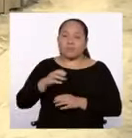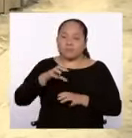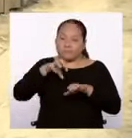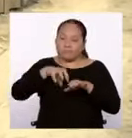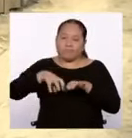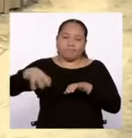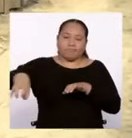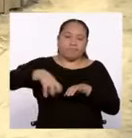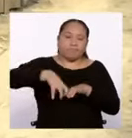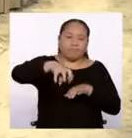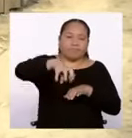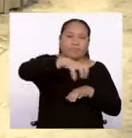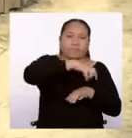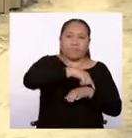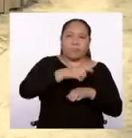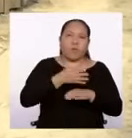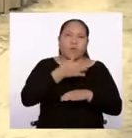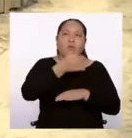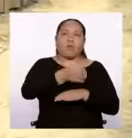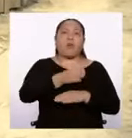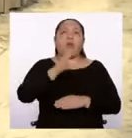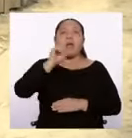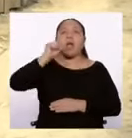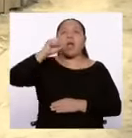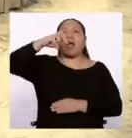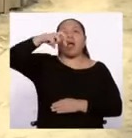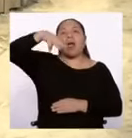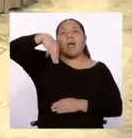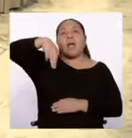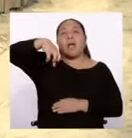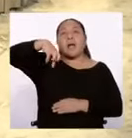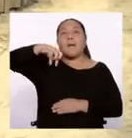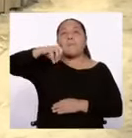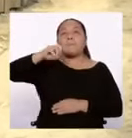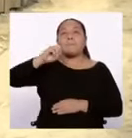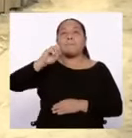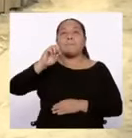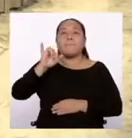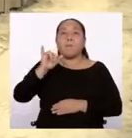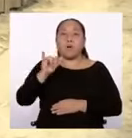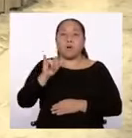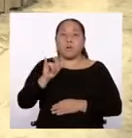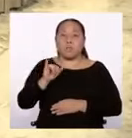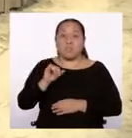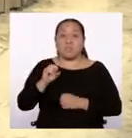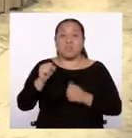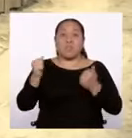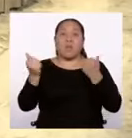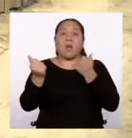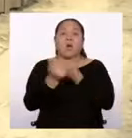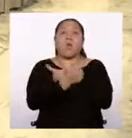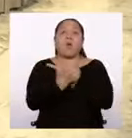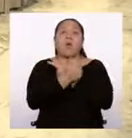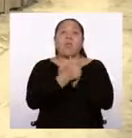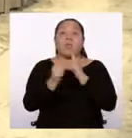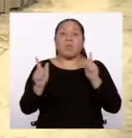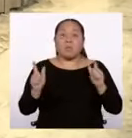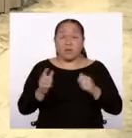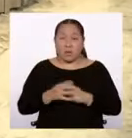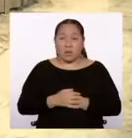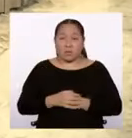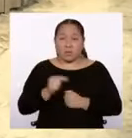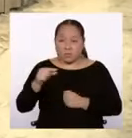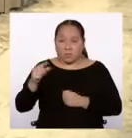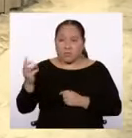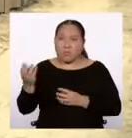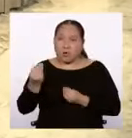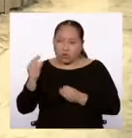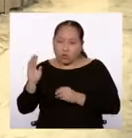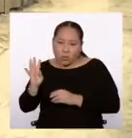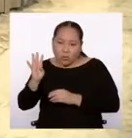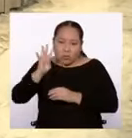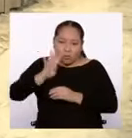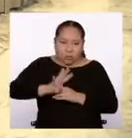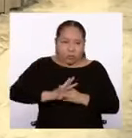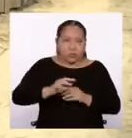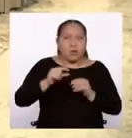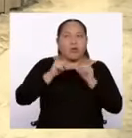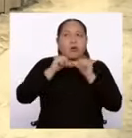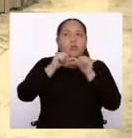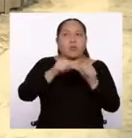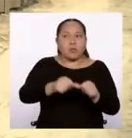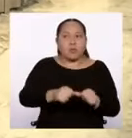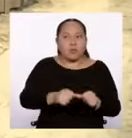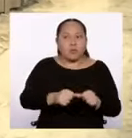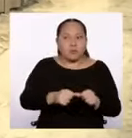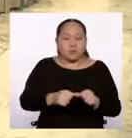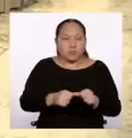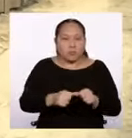yo estoy en Campoy, en San Juan de Lurigancho, donde parte de ellos vino a vivir. Y donde siguen empeñándose en